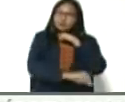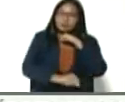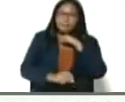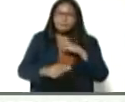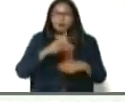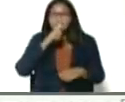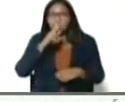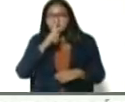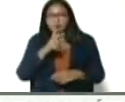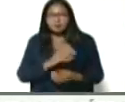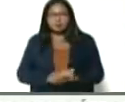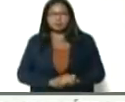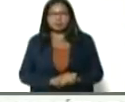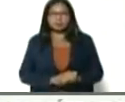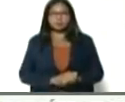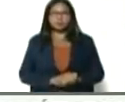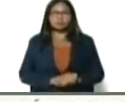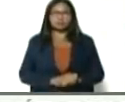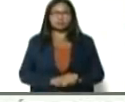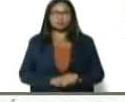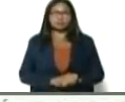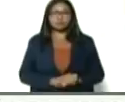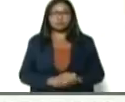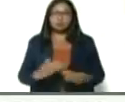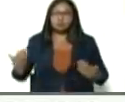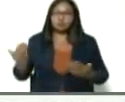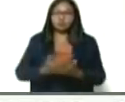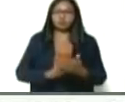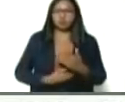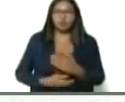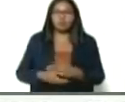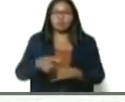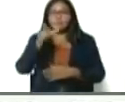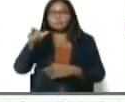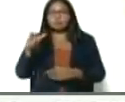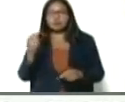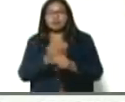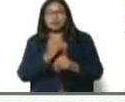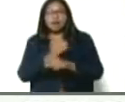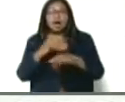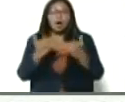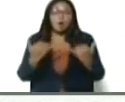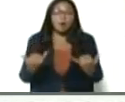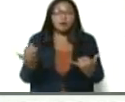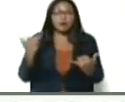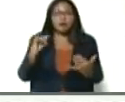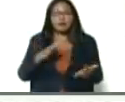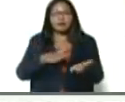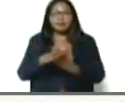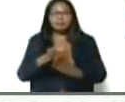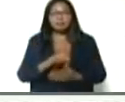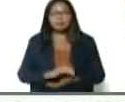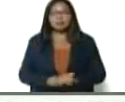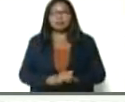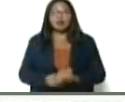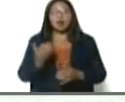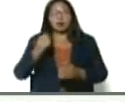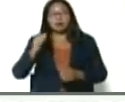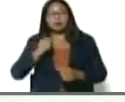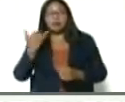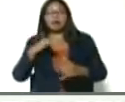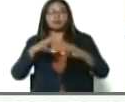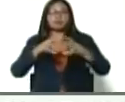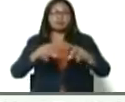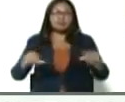fracaso, un saqueo, del campesino, y la campesina, ahora es que hay garantías, ahora es que hay tierra,